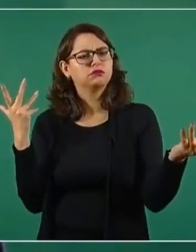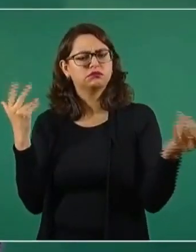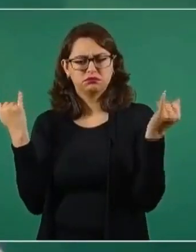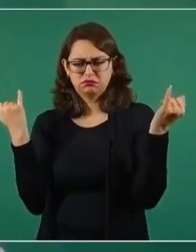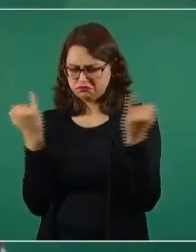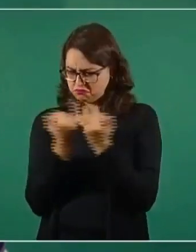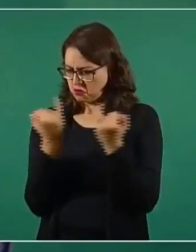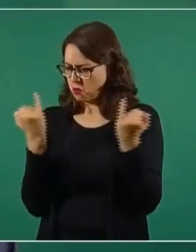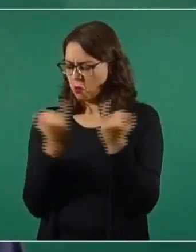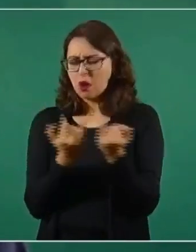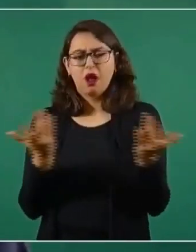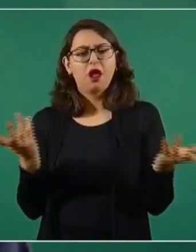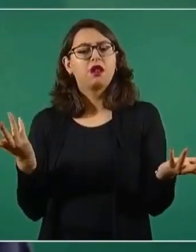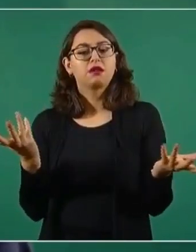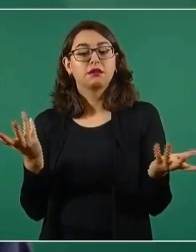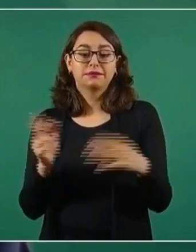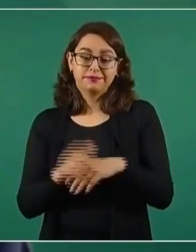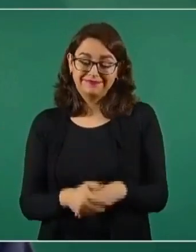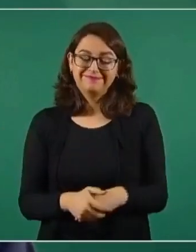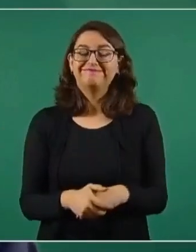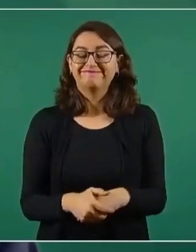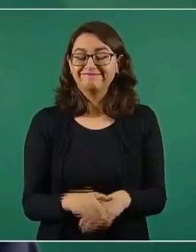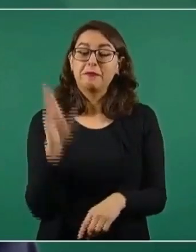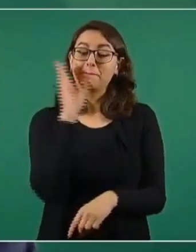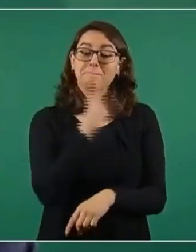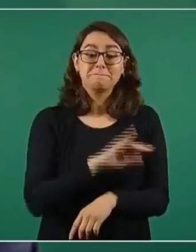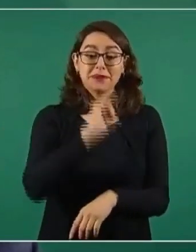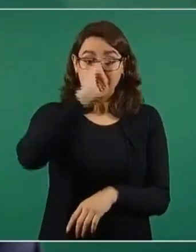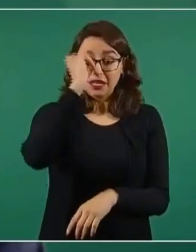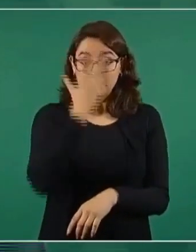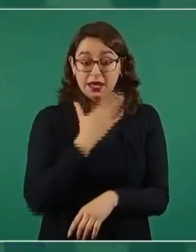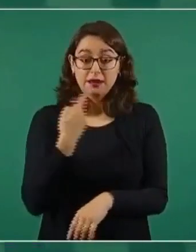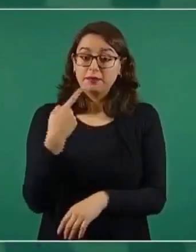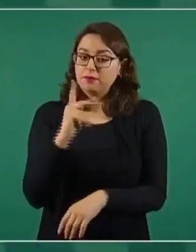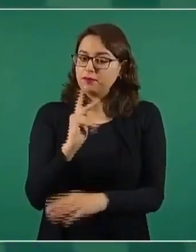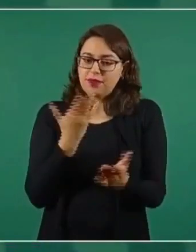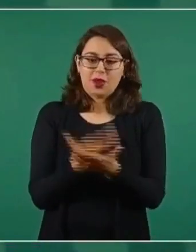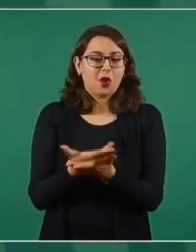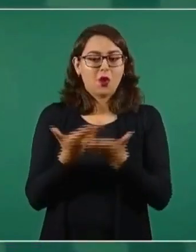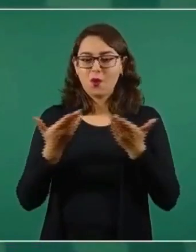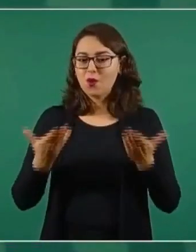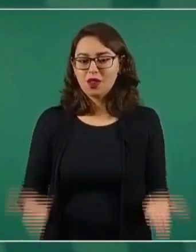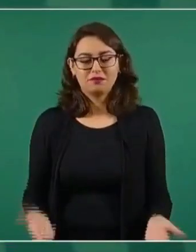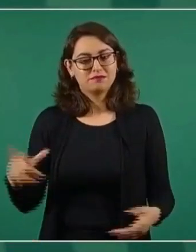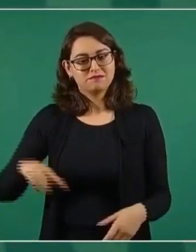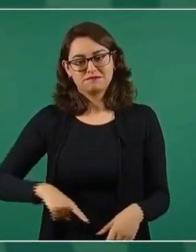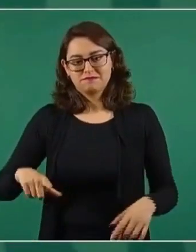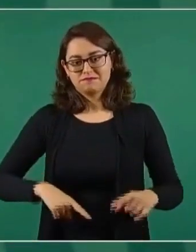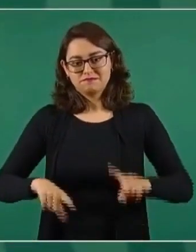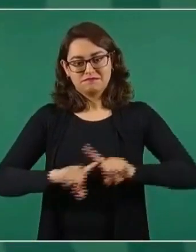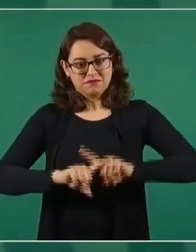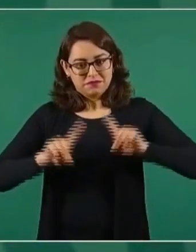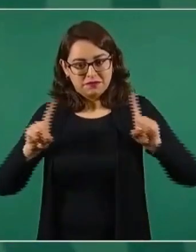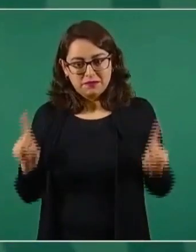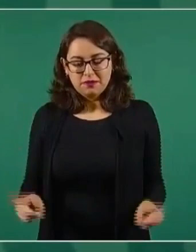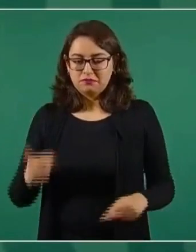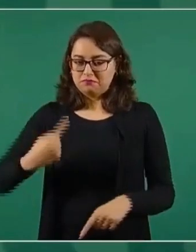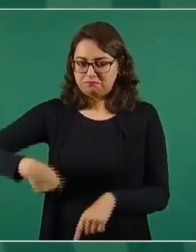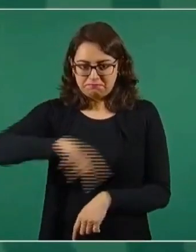Había un mal ejemplo. Entonces, ya no hay robadera.